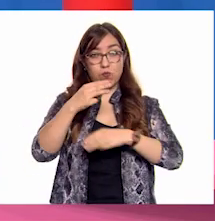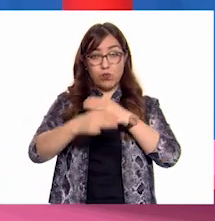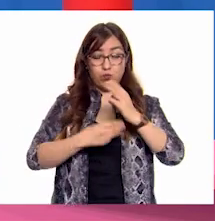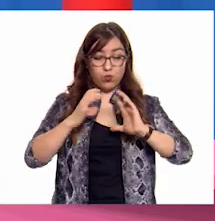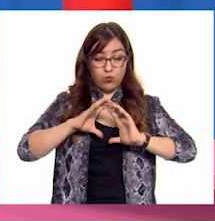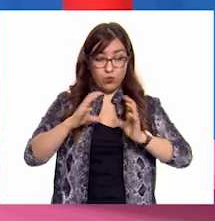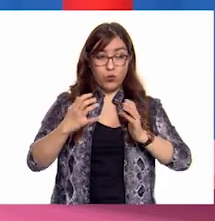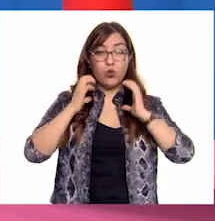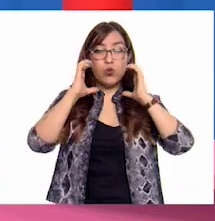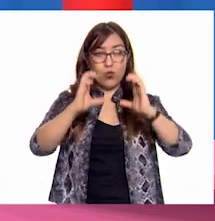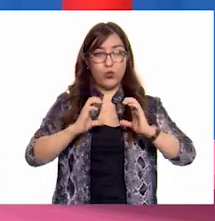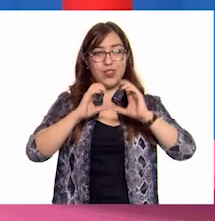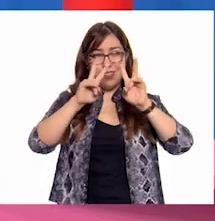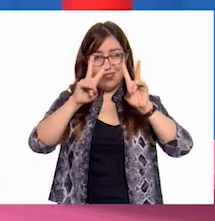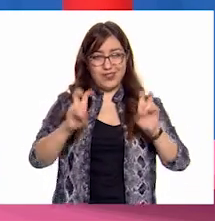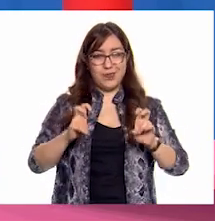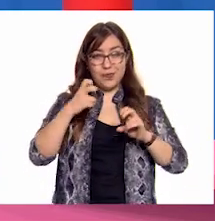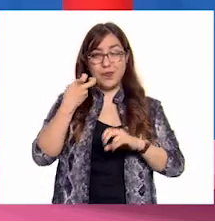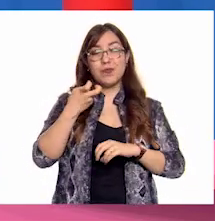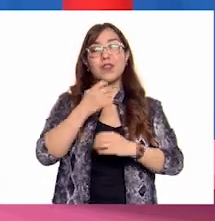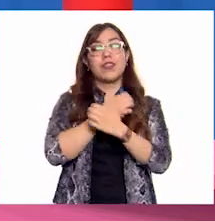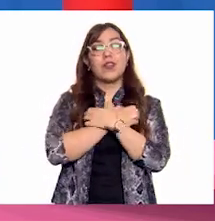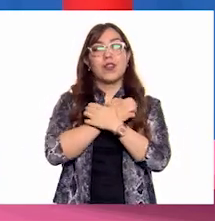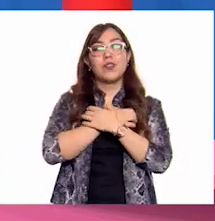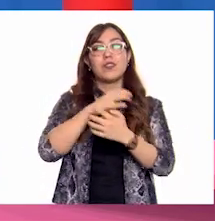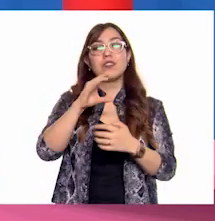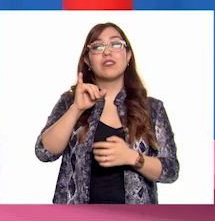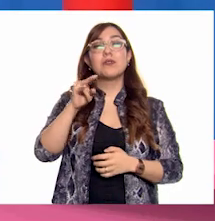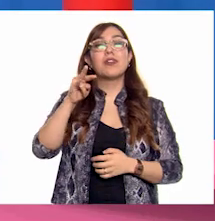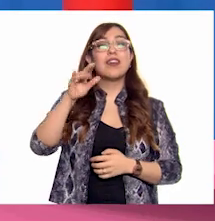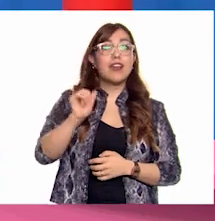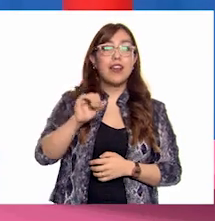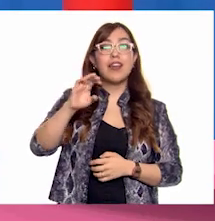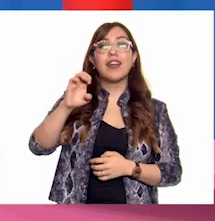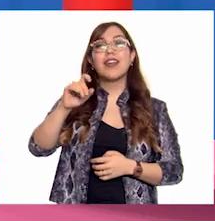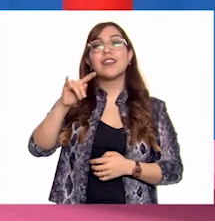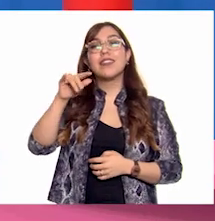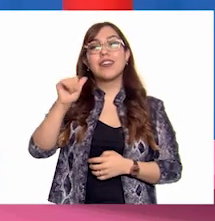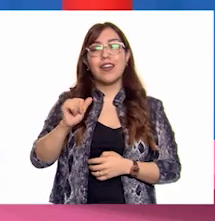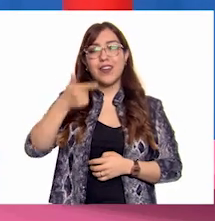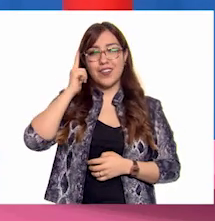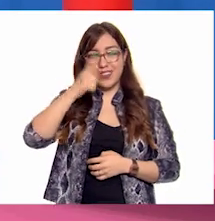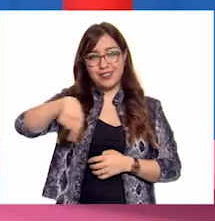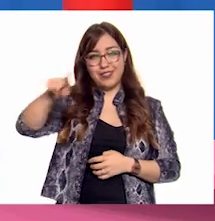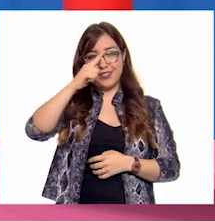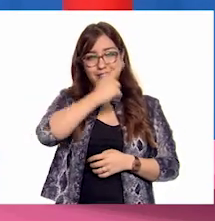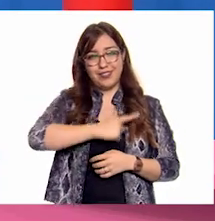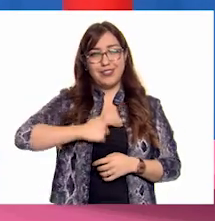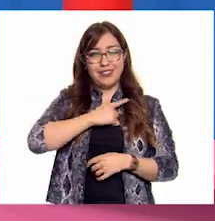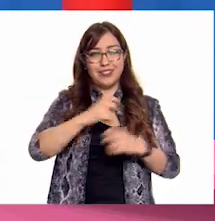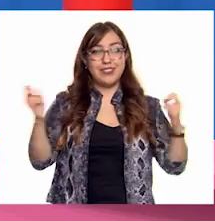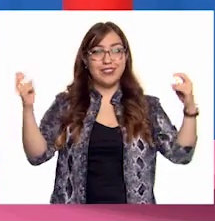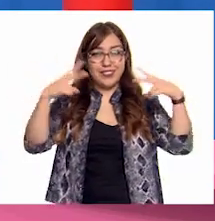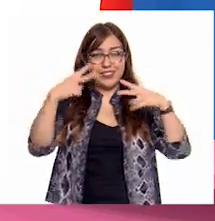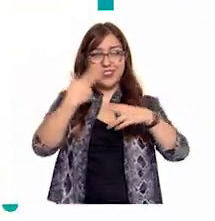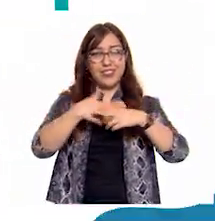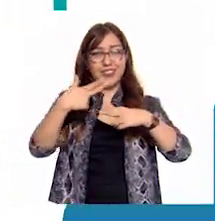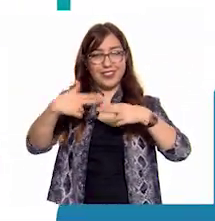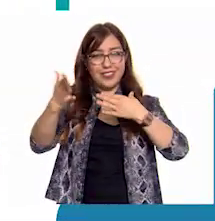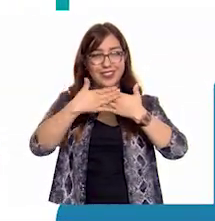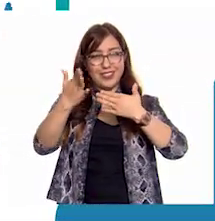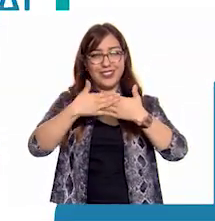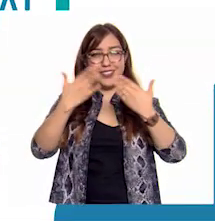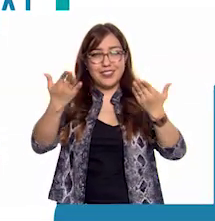medio ambiente De formación cívica Y ética De cuarto grado Espero que lo hayan disfrutado Tanto como nosotros Nos vemos Hasta la próxima